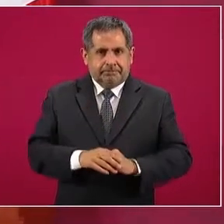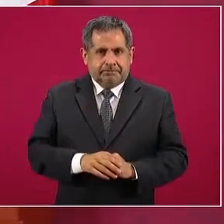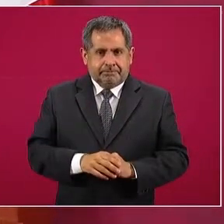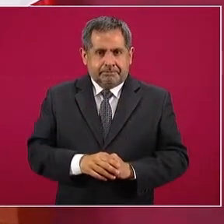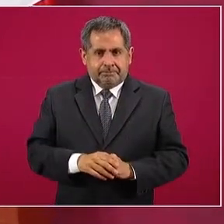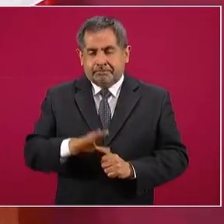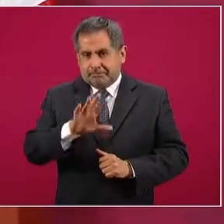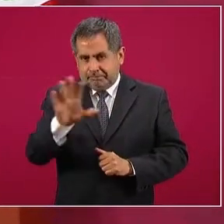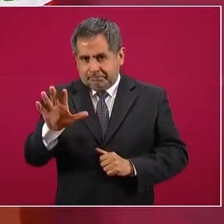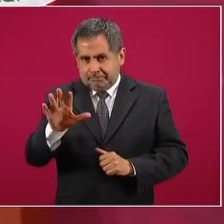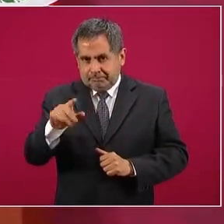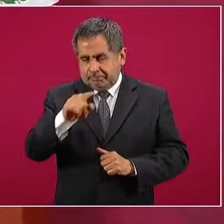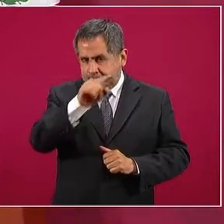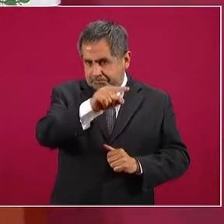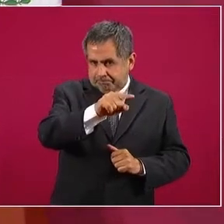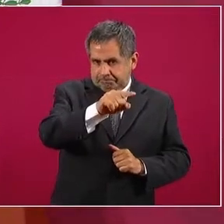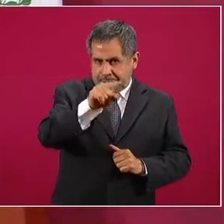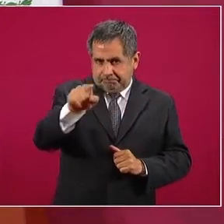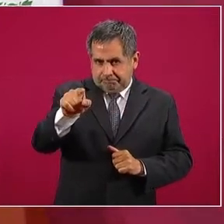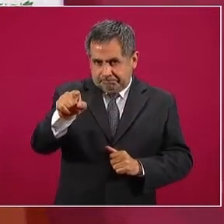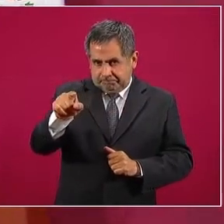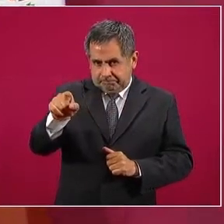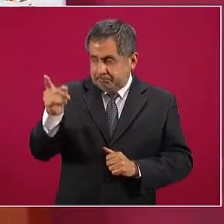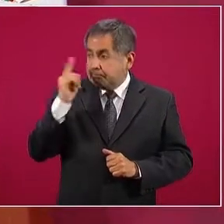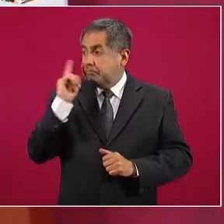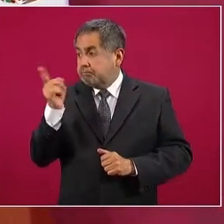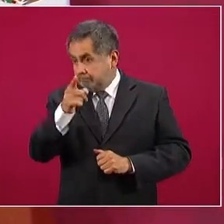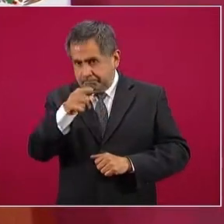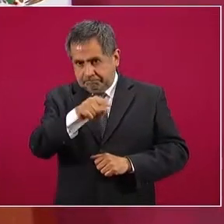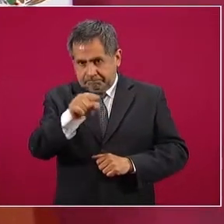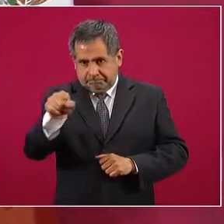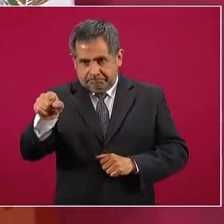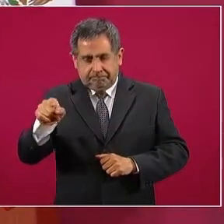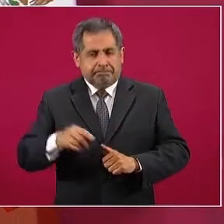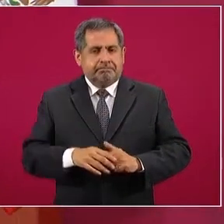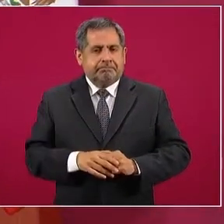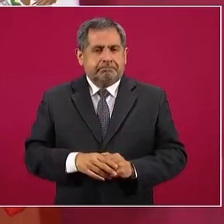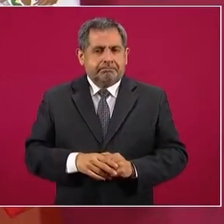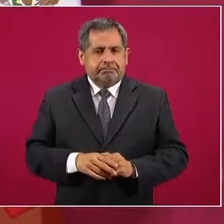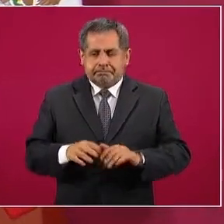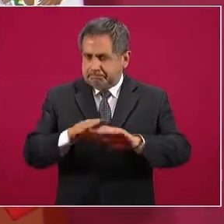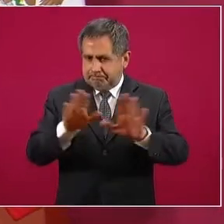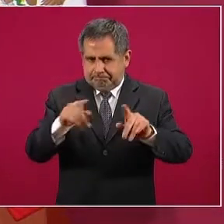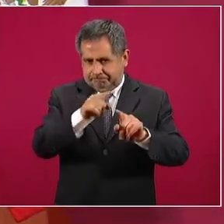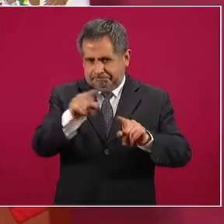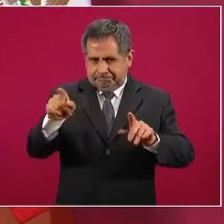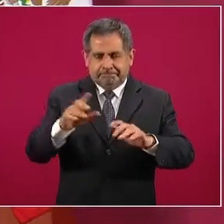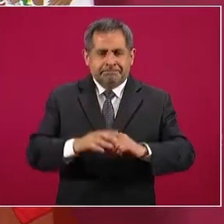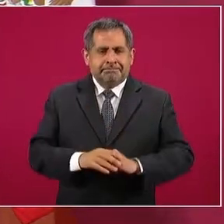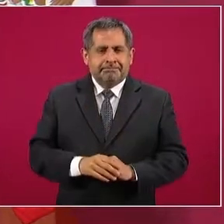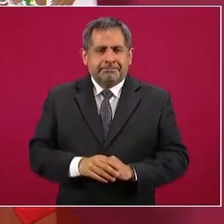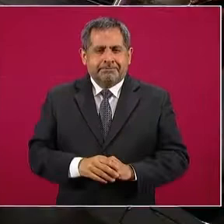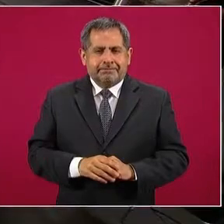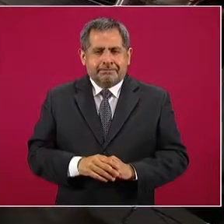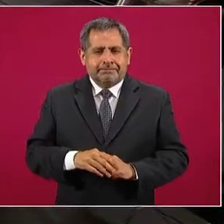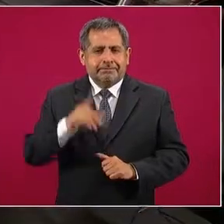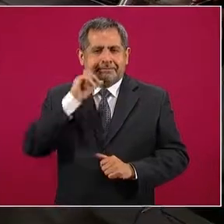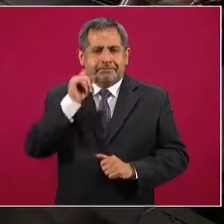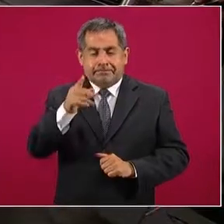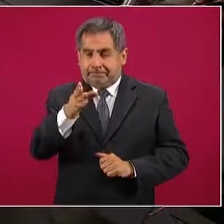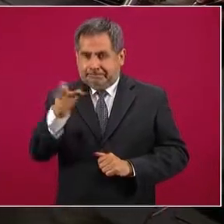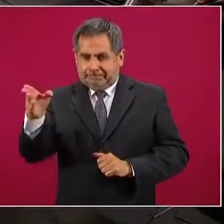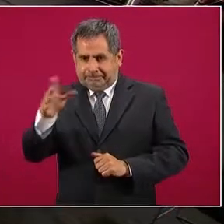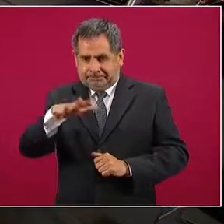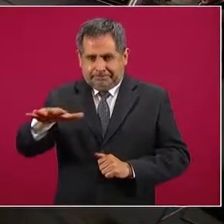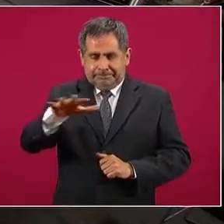¿Nos vamos allá? Gracias. ¿Nos vemos ¿Nos vemos? ¿Ya? Mañana a la derecha.